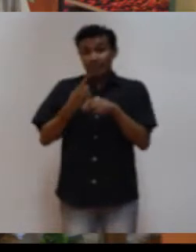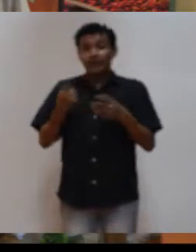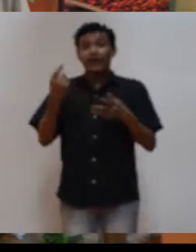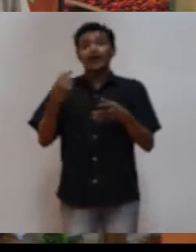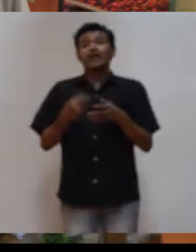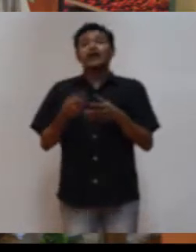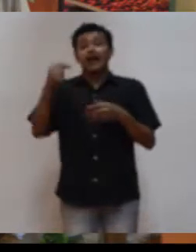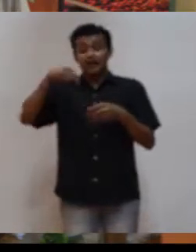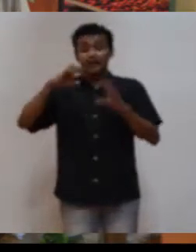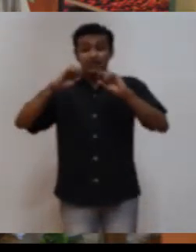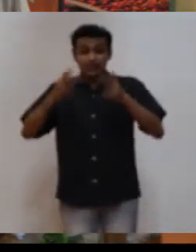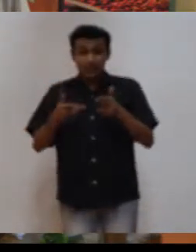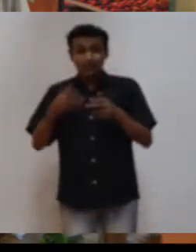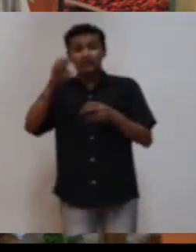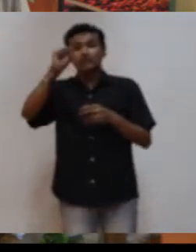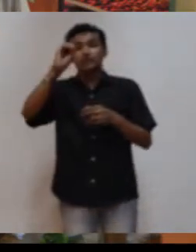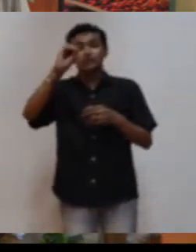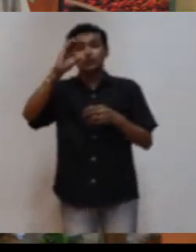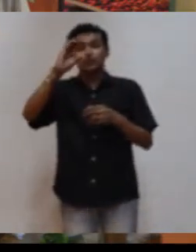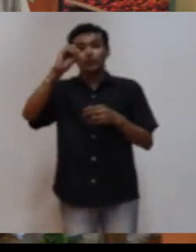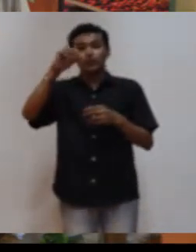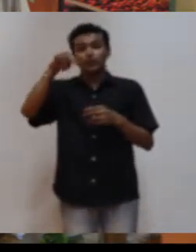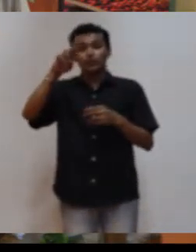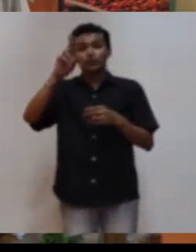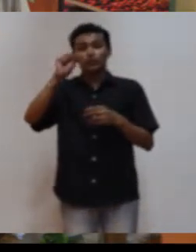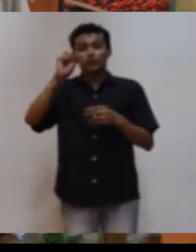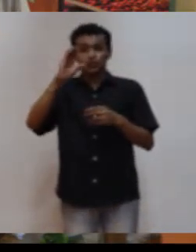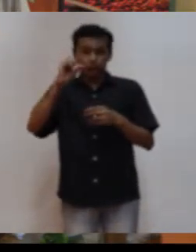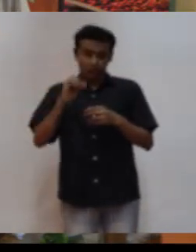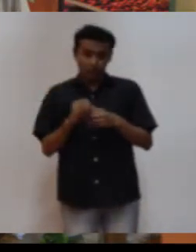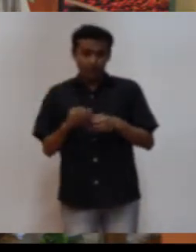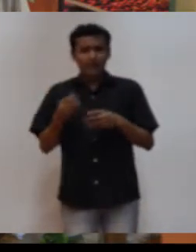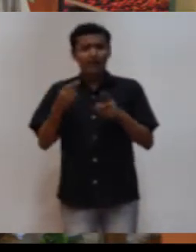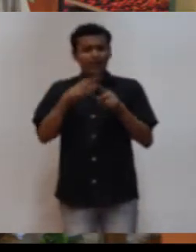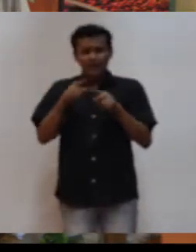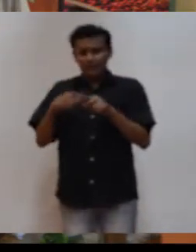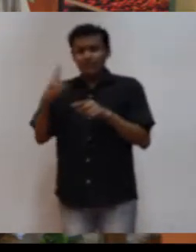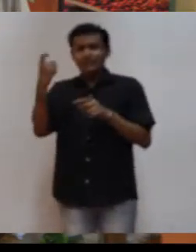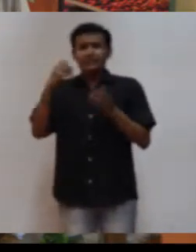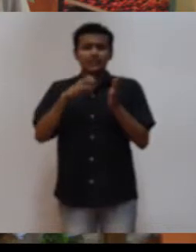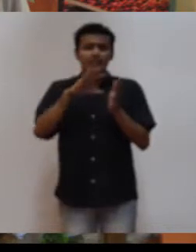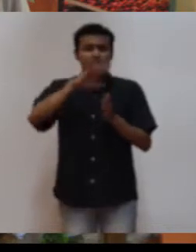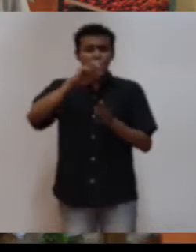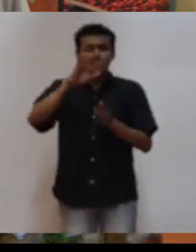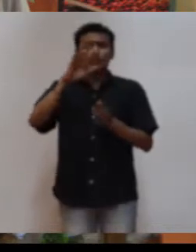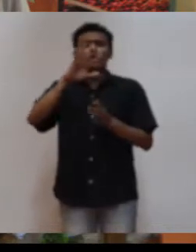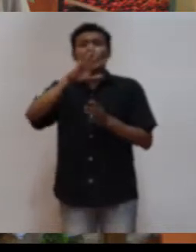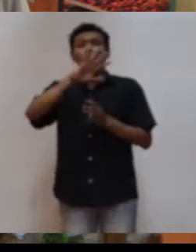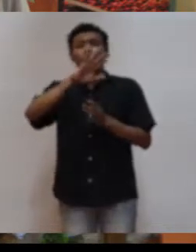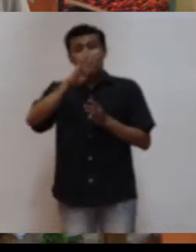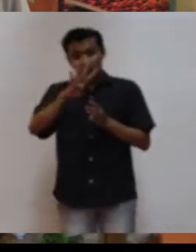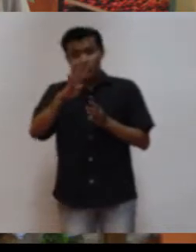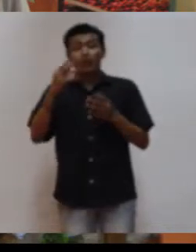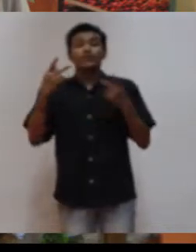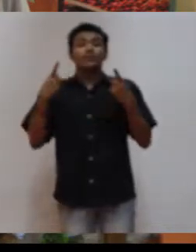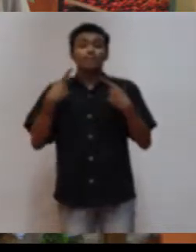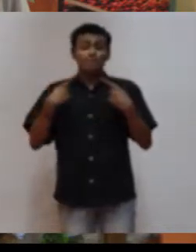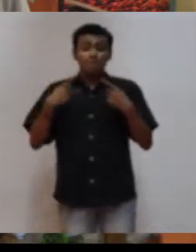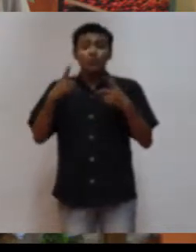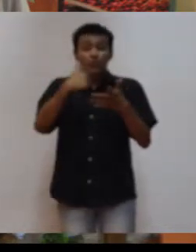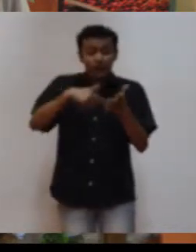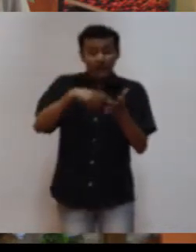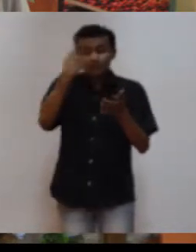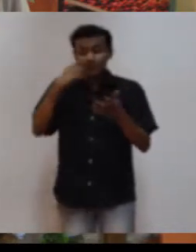Soconusco, donde se asentaron más de 154 fincas a principios del siglo XX, las cuales en su